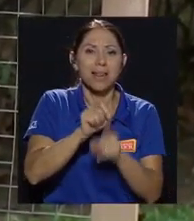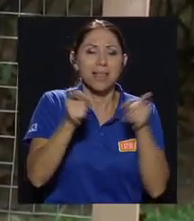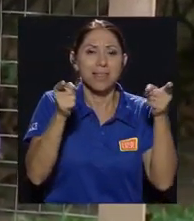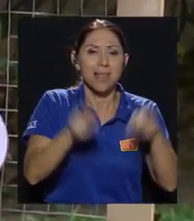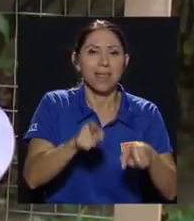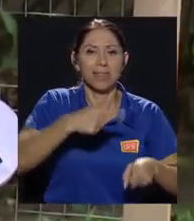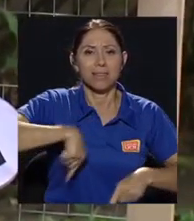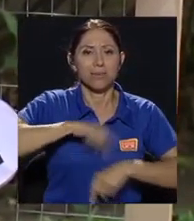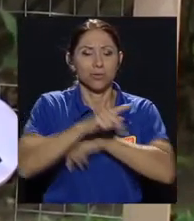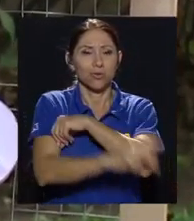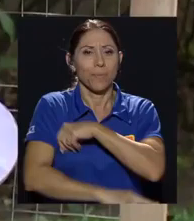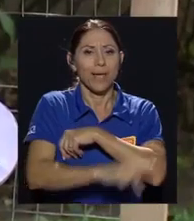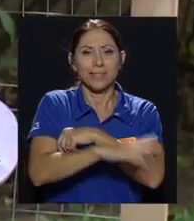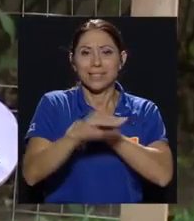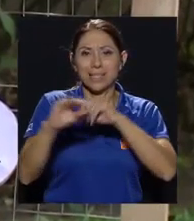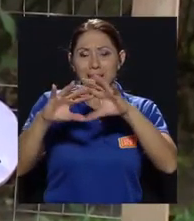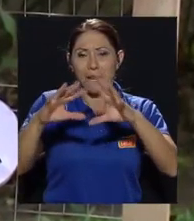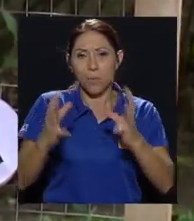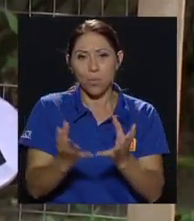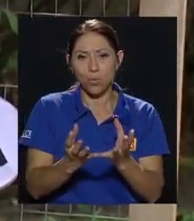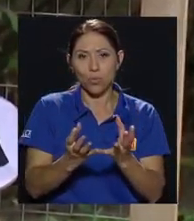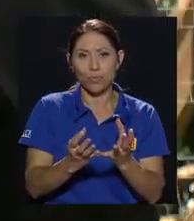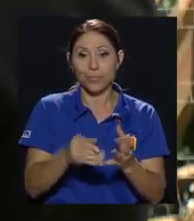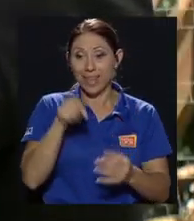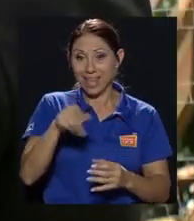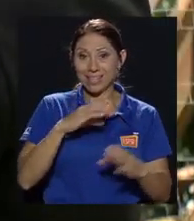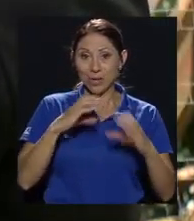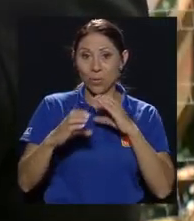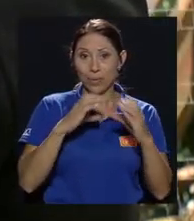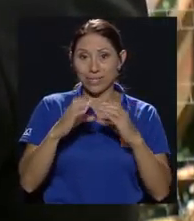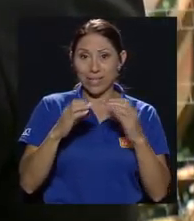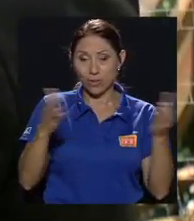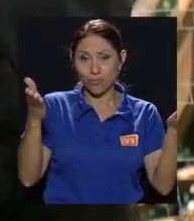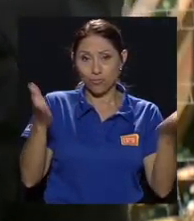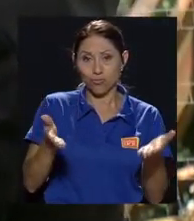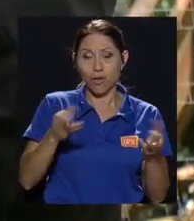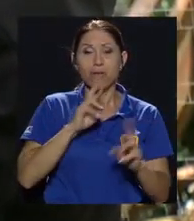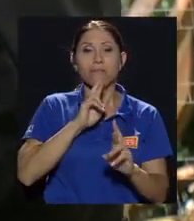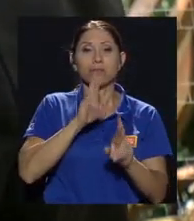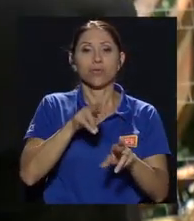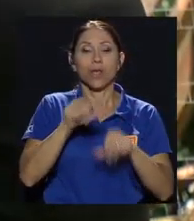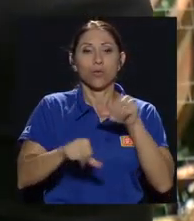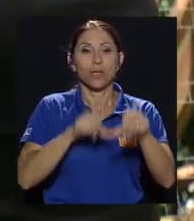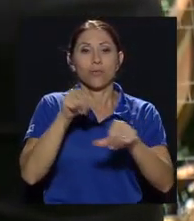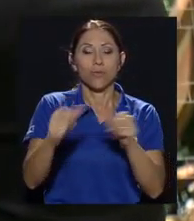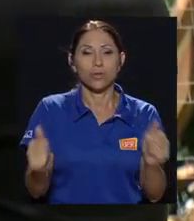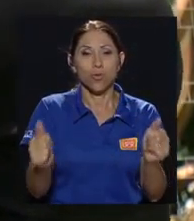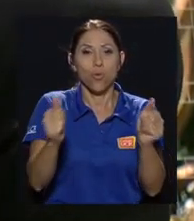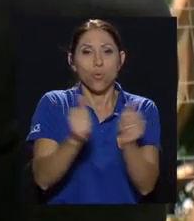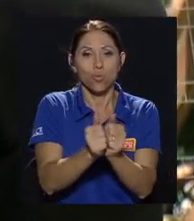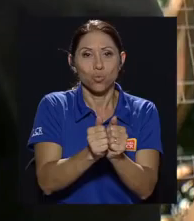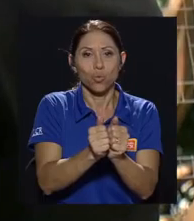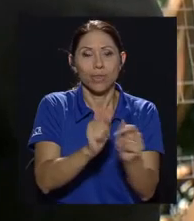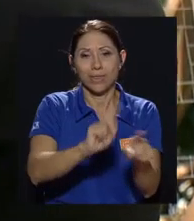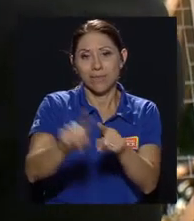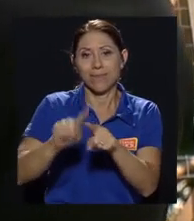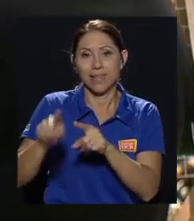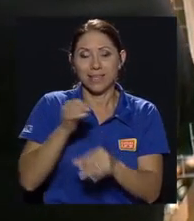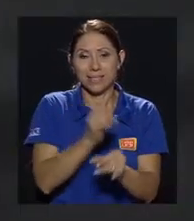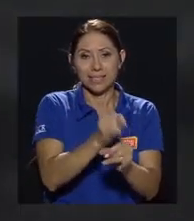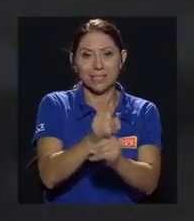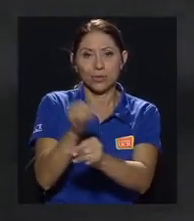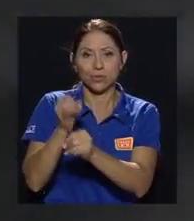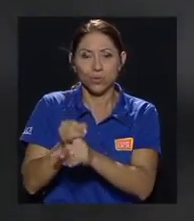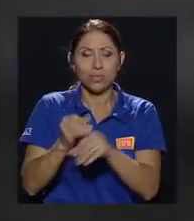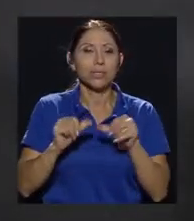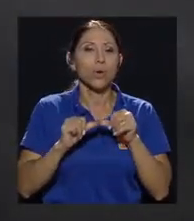la humanidad. La presentación de este conversatorio fue fruto de un esfuerzo conjunto entre diferentes instituciones que